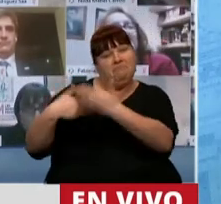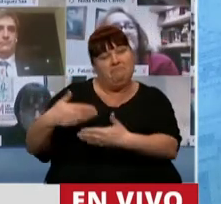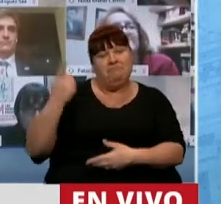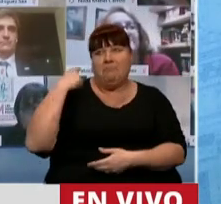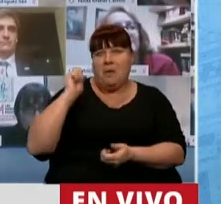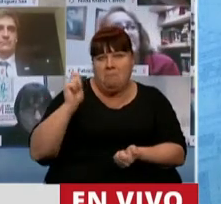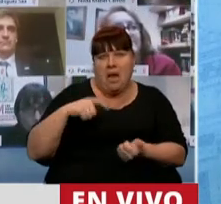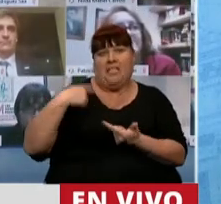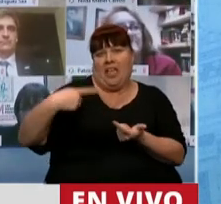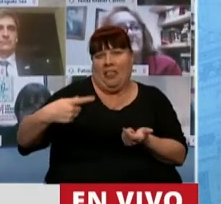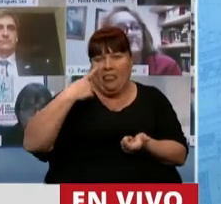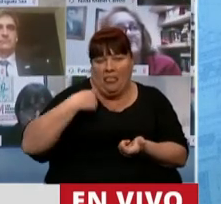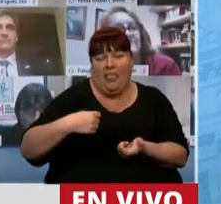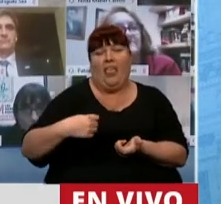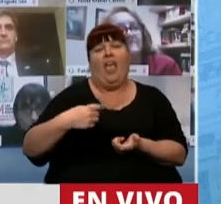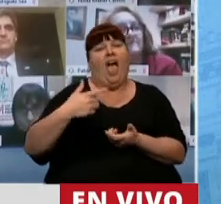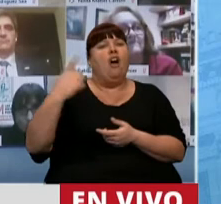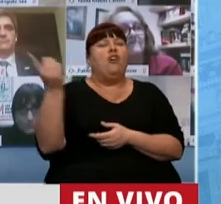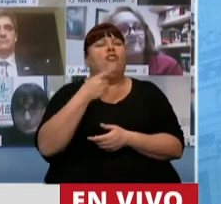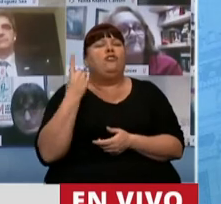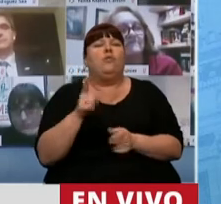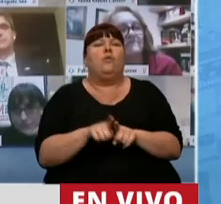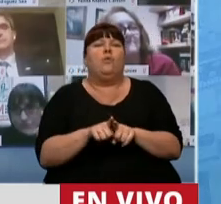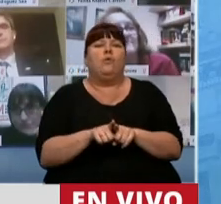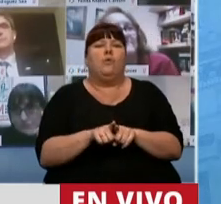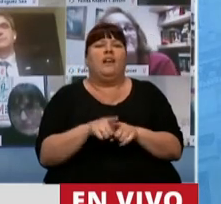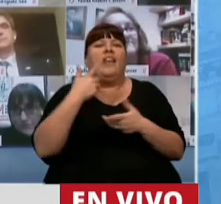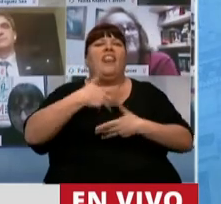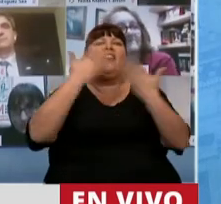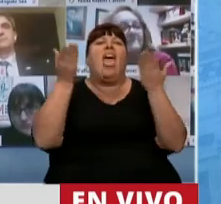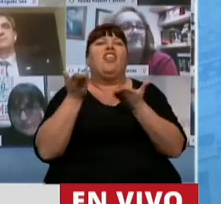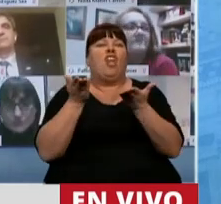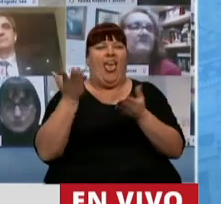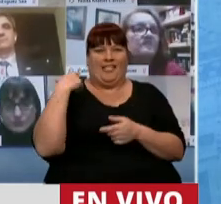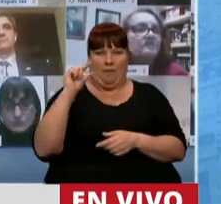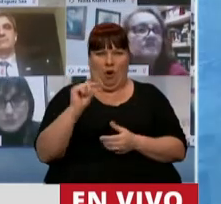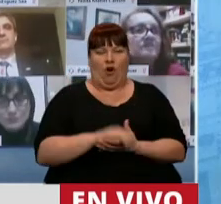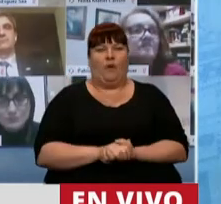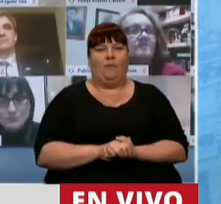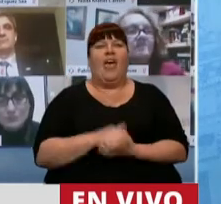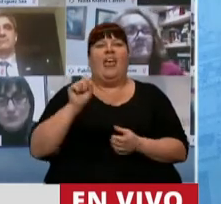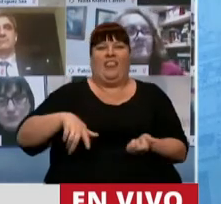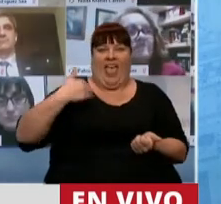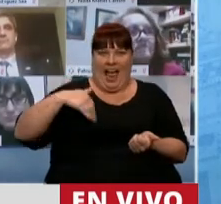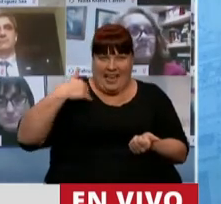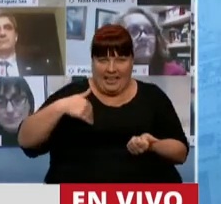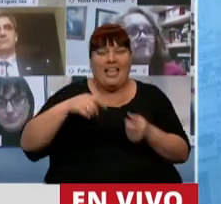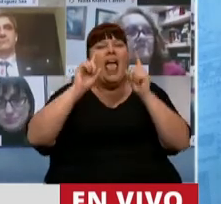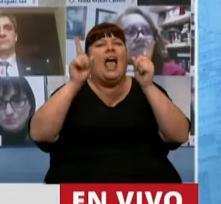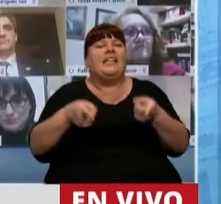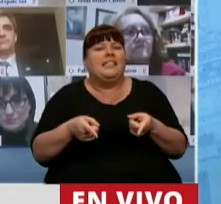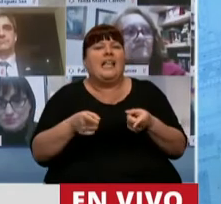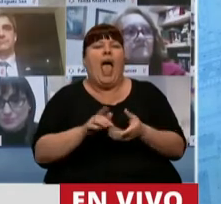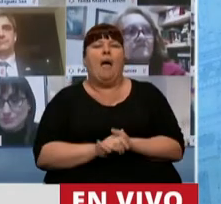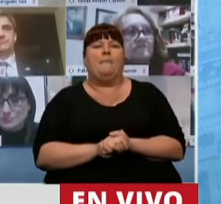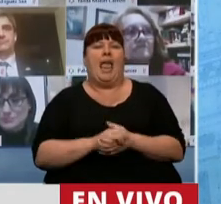en estos meses, se ha celebrado el Día de la Solidaridad, tanto de la Argentina como también